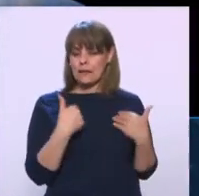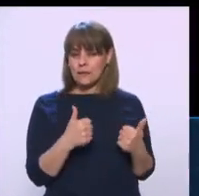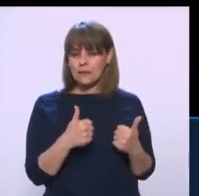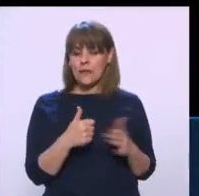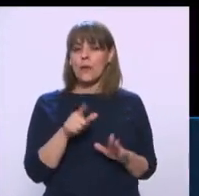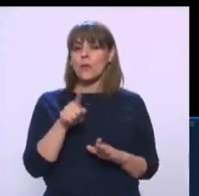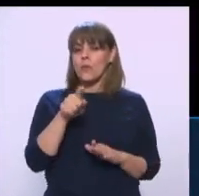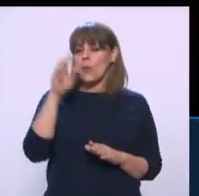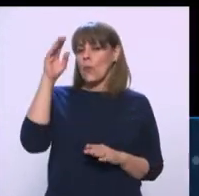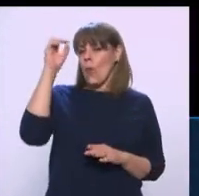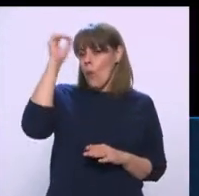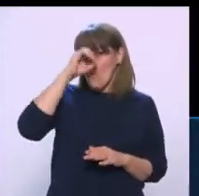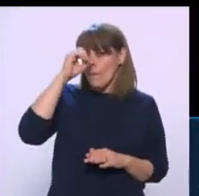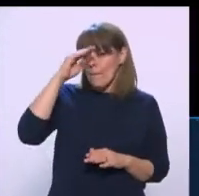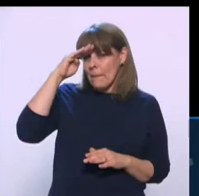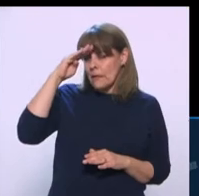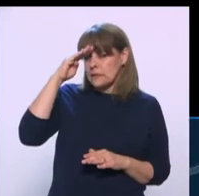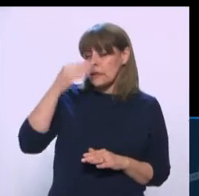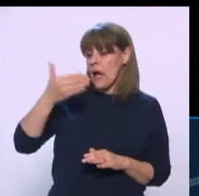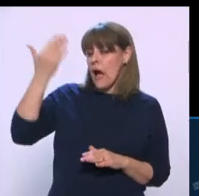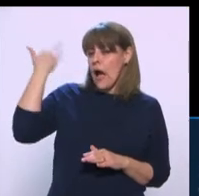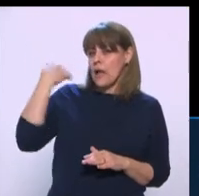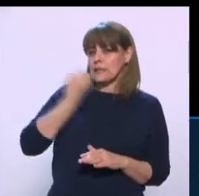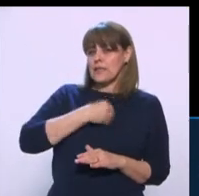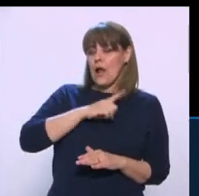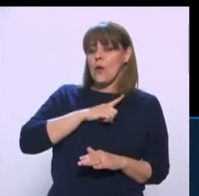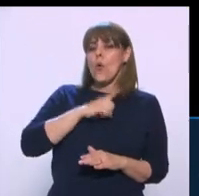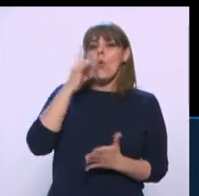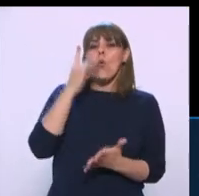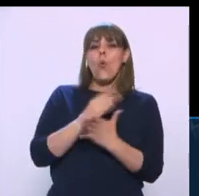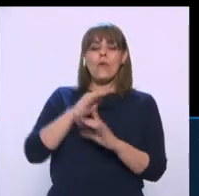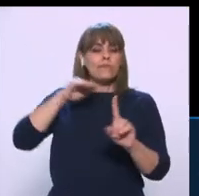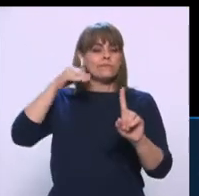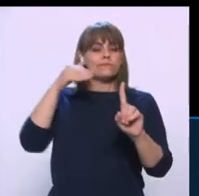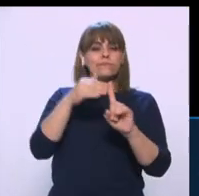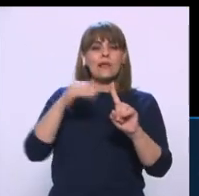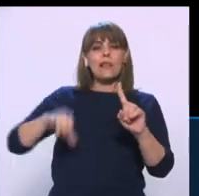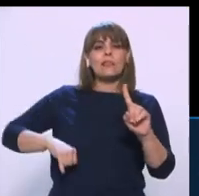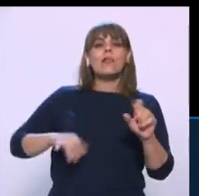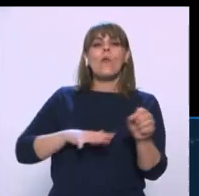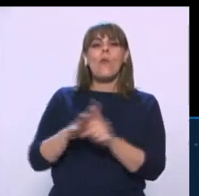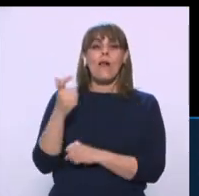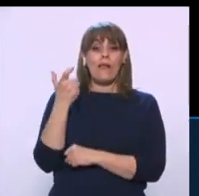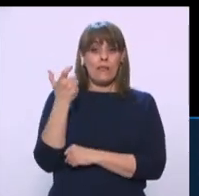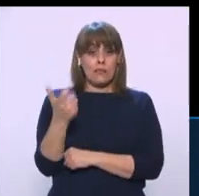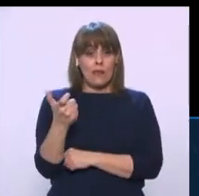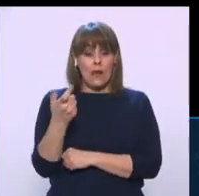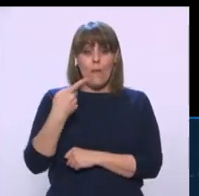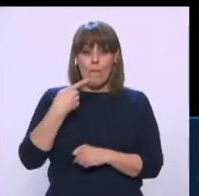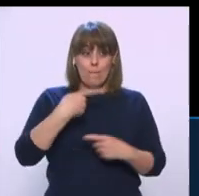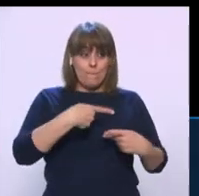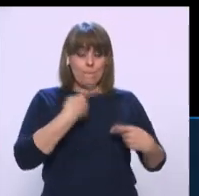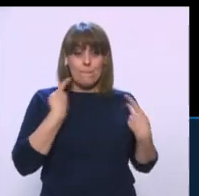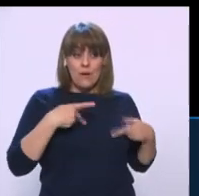antes las políticas de salud se trataban como de interés económico y no de interés público y que ahora esto ha cambiado?